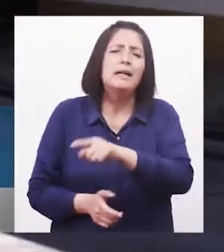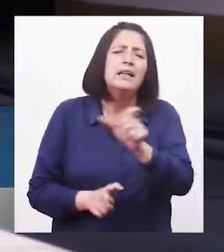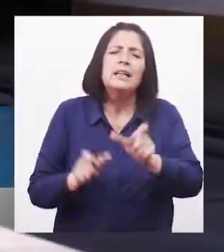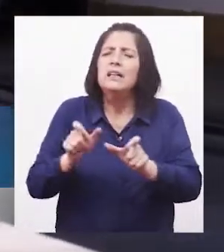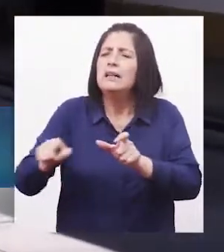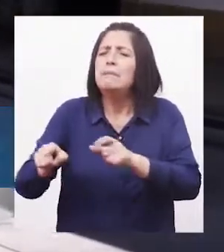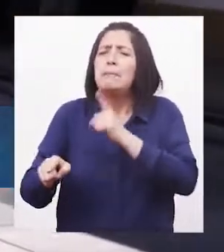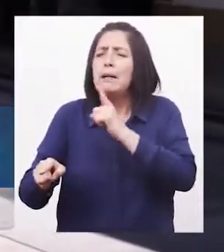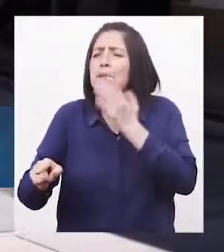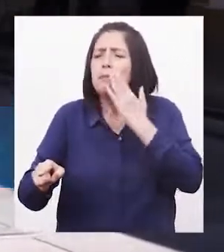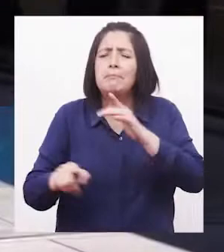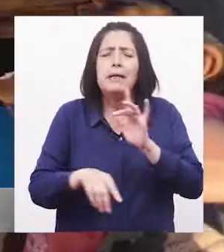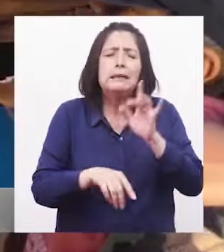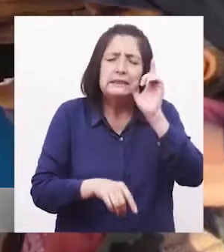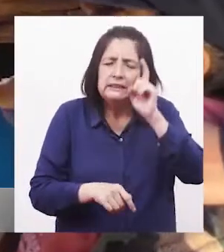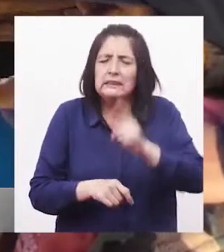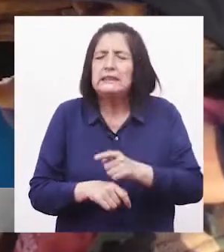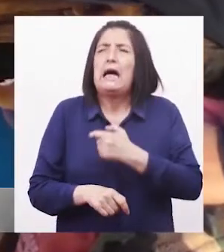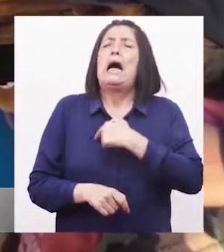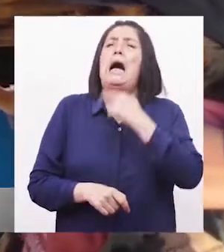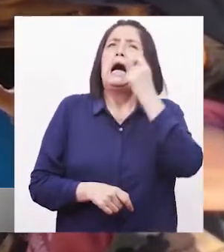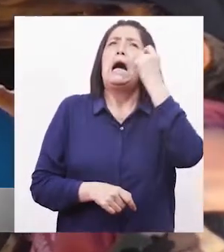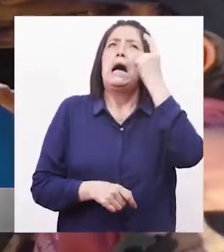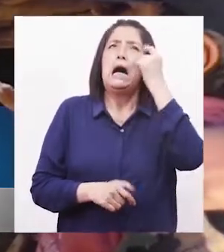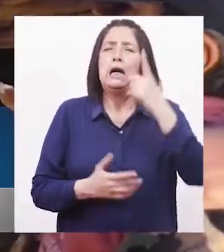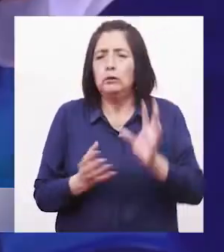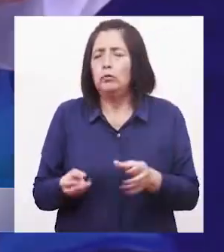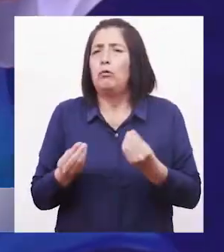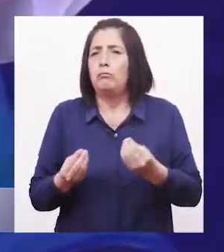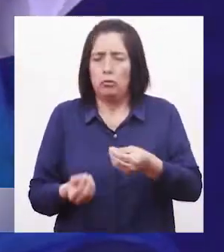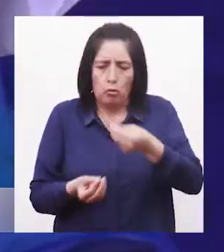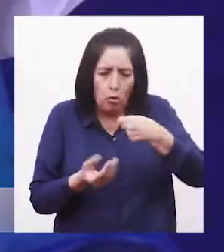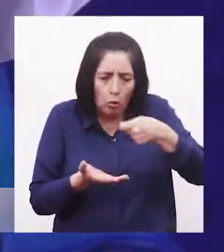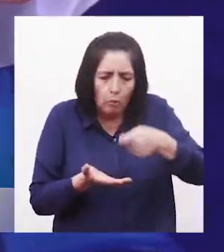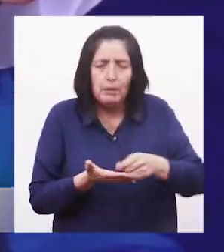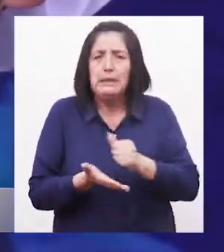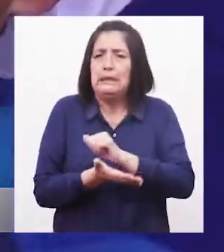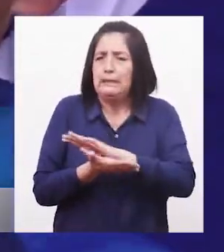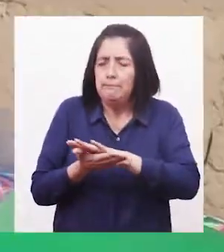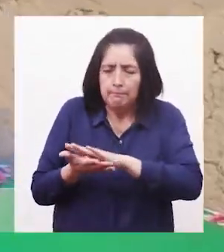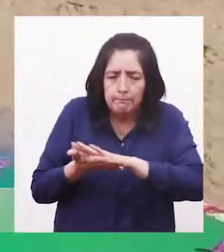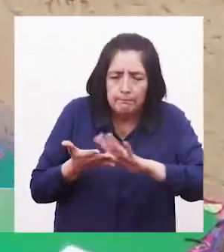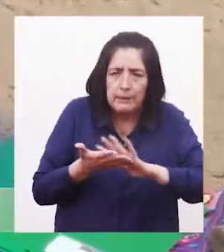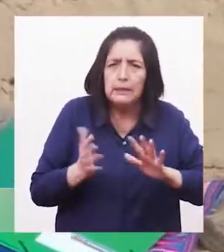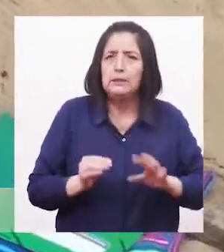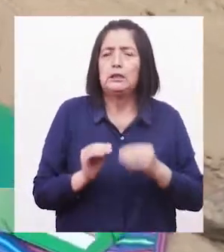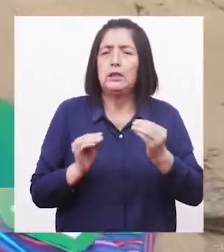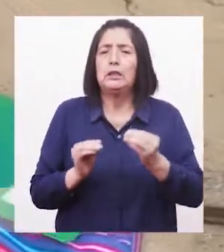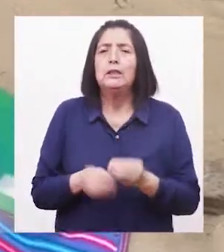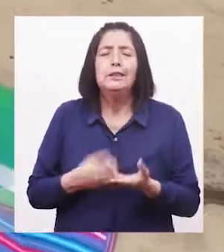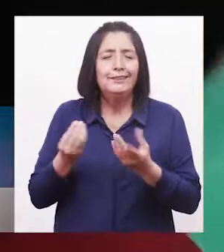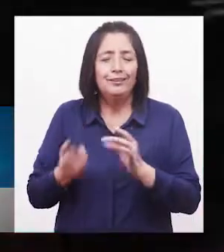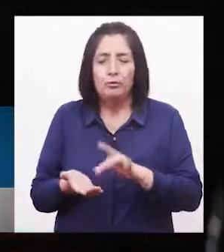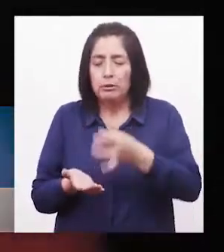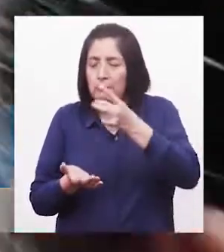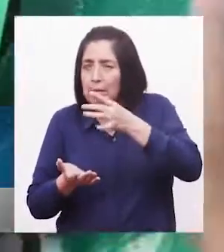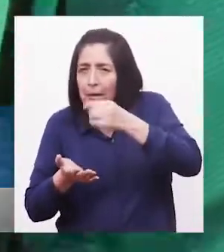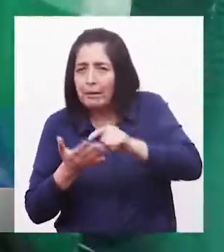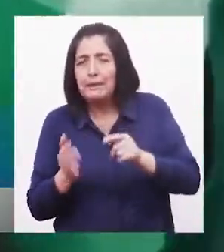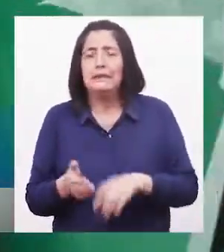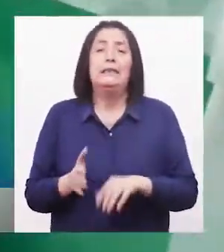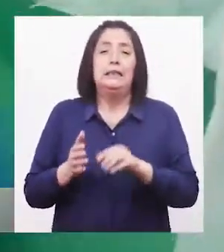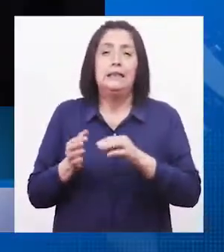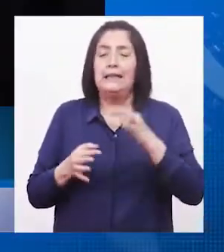a cada padre y madre de familia en la adecuada alimentación, higiene y suplementación con el micronutriente y el charqui de